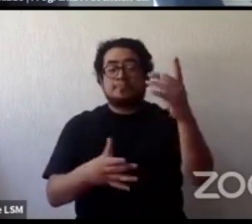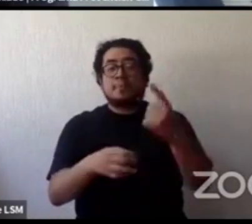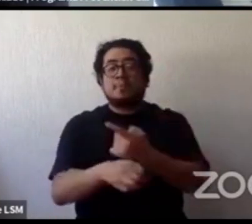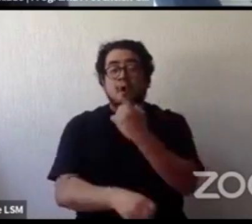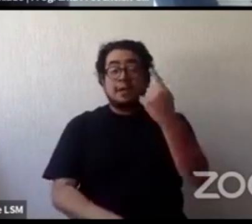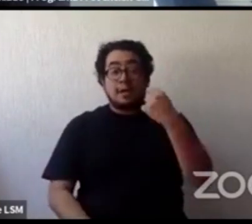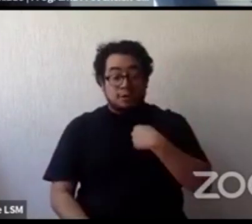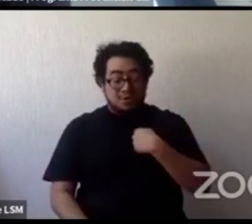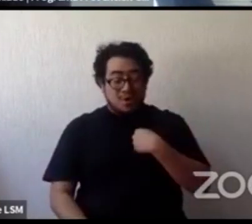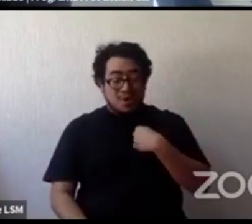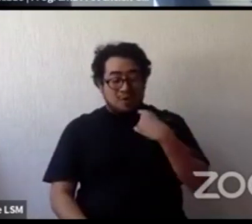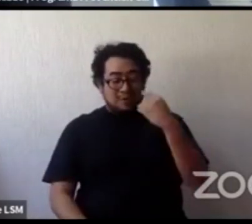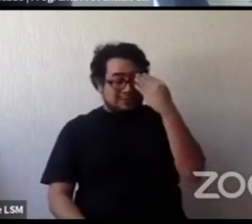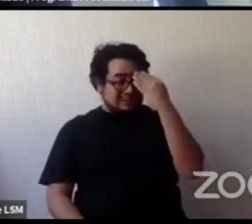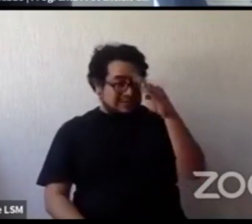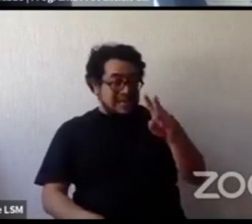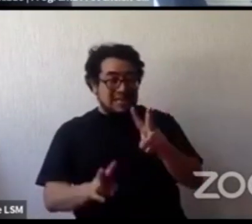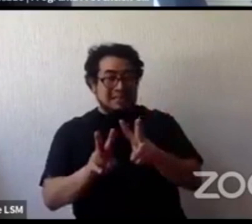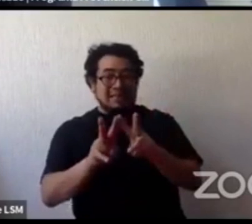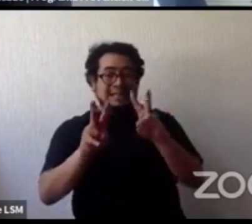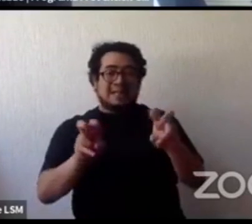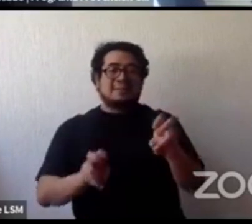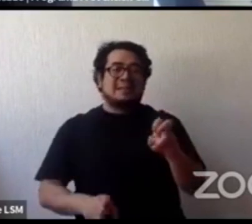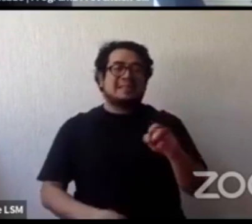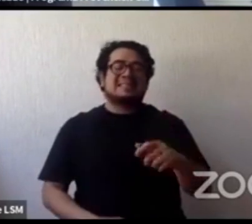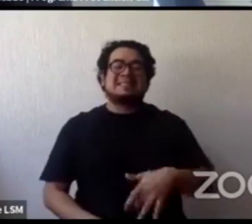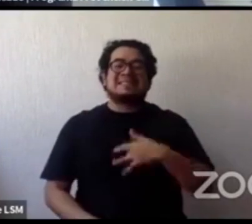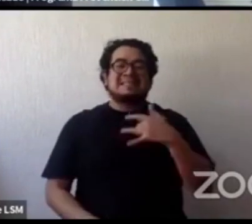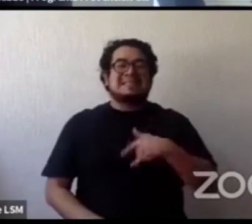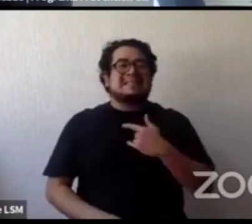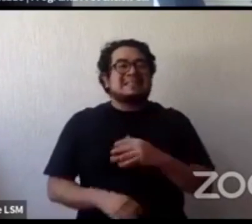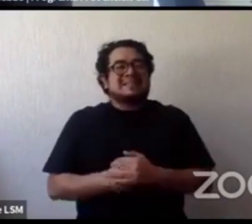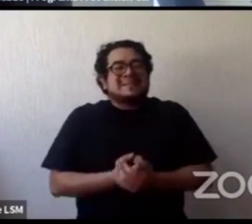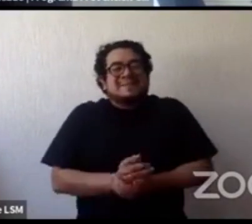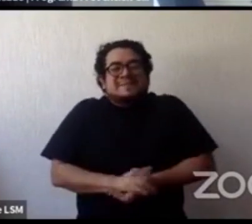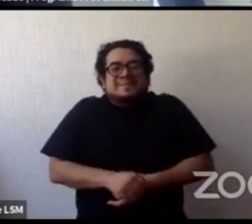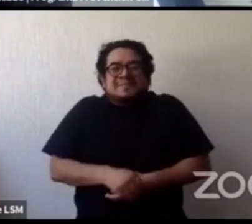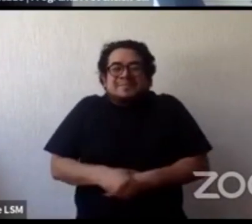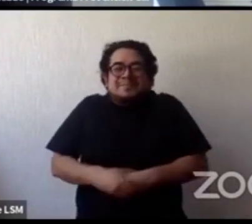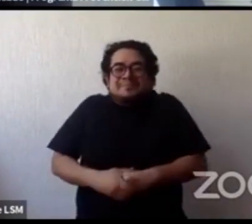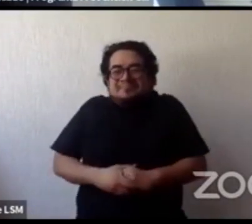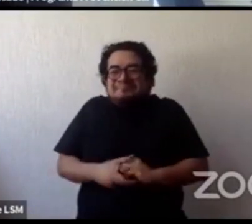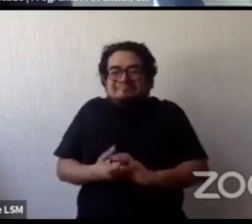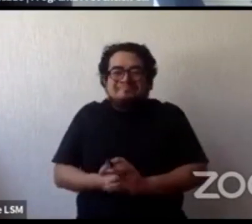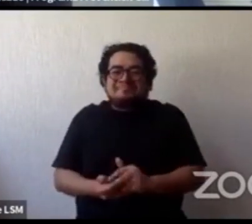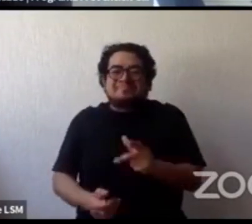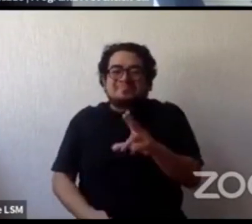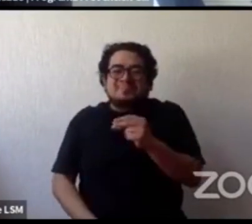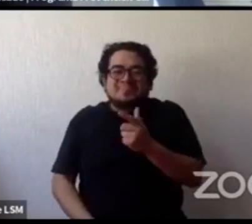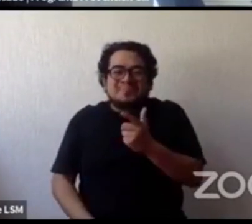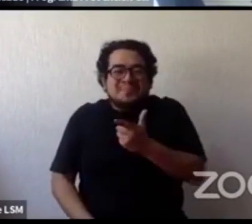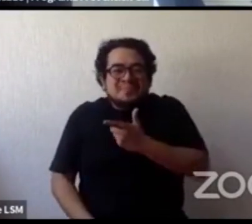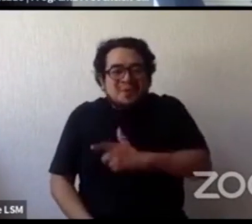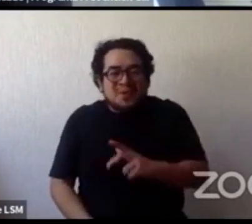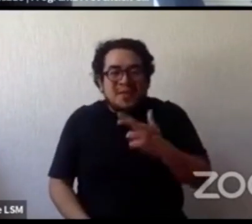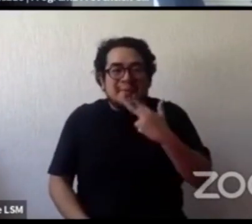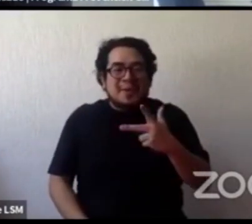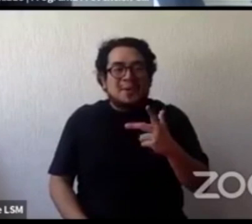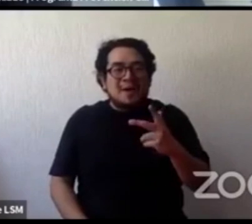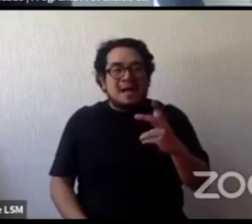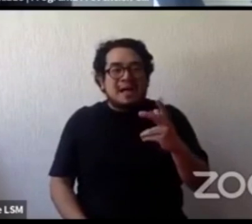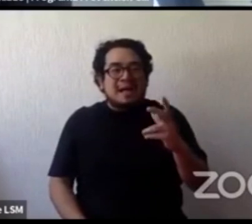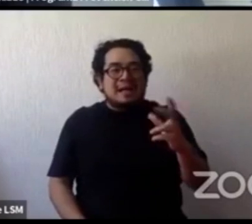hablar de este tema es un tema incómodo que a nadie nos gusta y que mucha gente le cambia a la televisión y le cambia al programa de radio cuando pasa